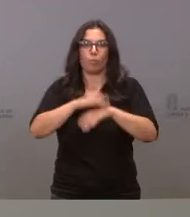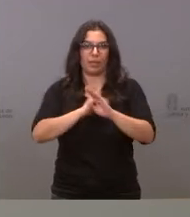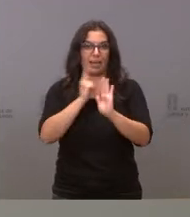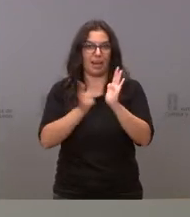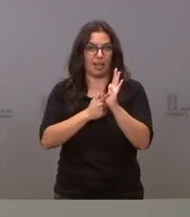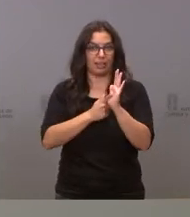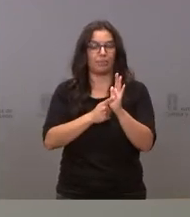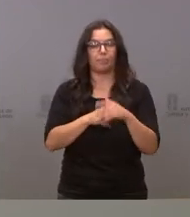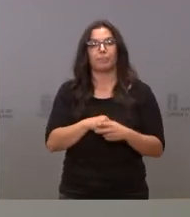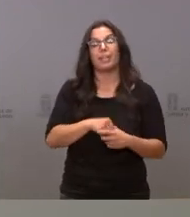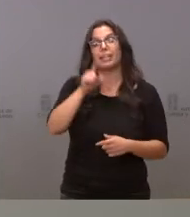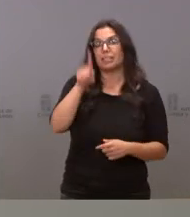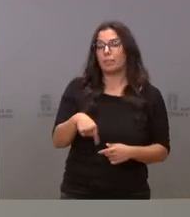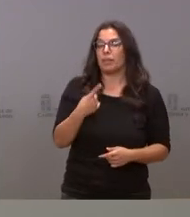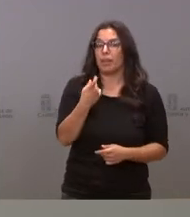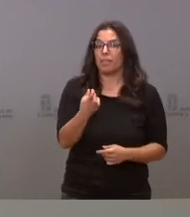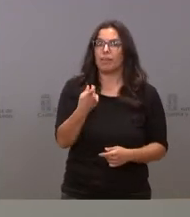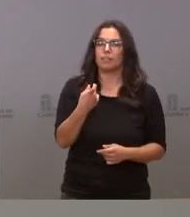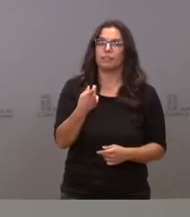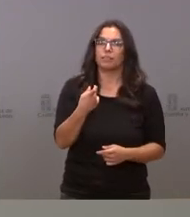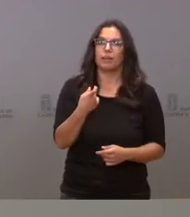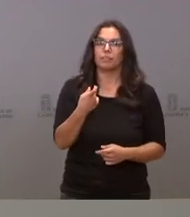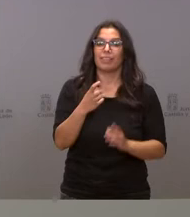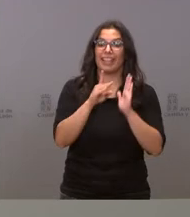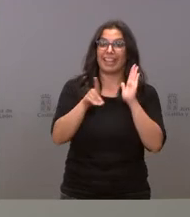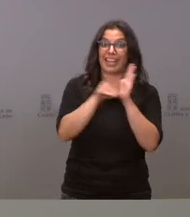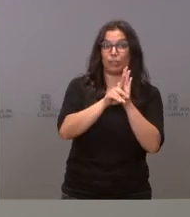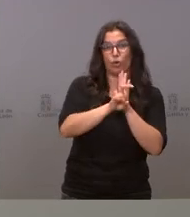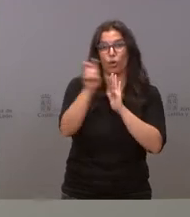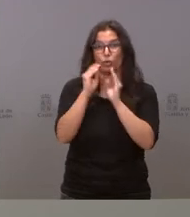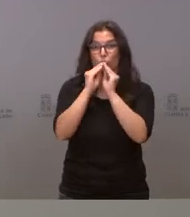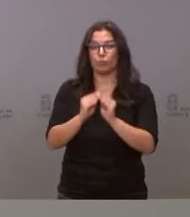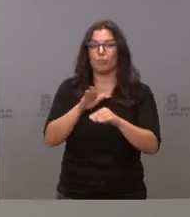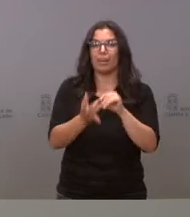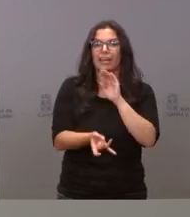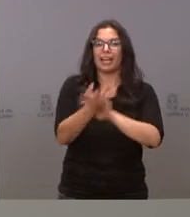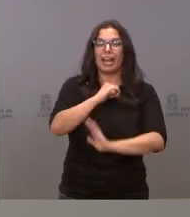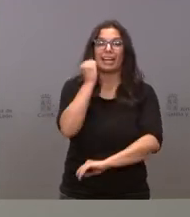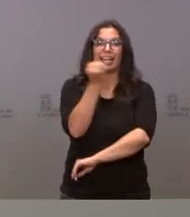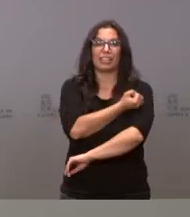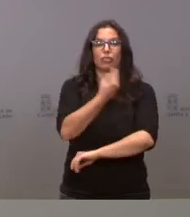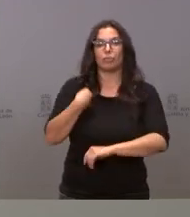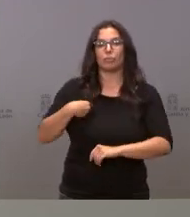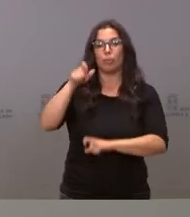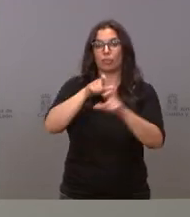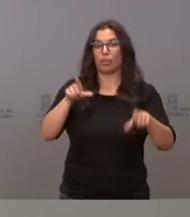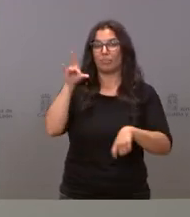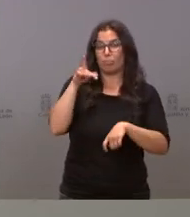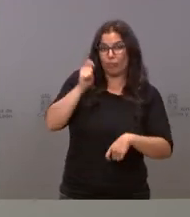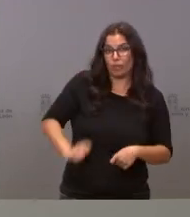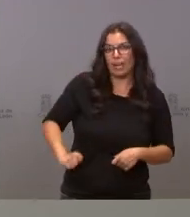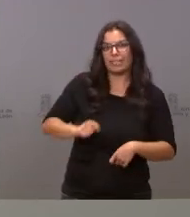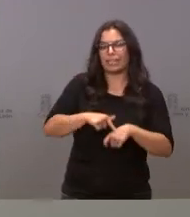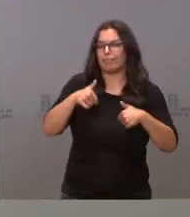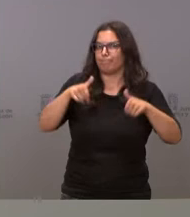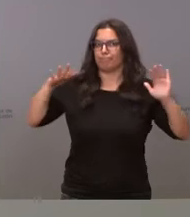Eutanasia. También es preciso desarrollar un decreto para crear el registro de objetores de conciencia en el que estamos trabajando y